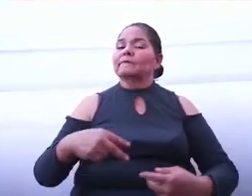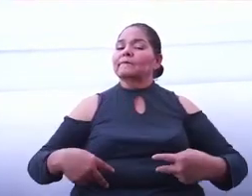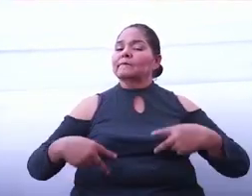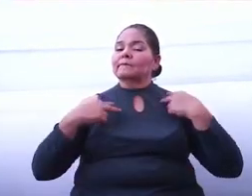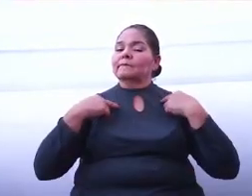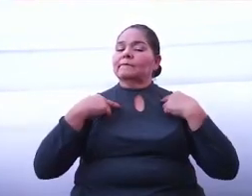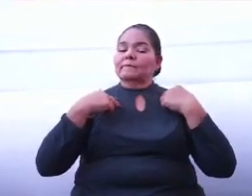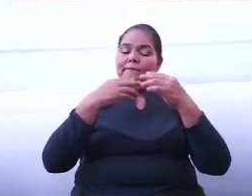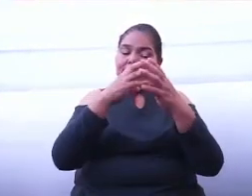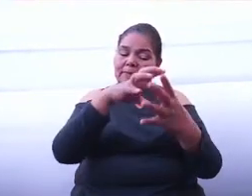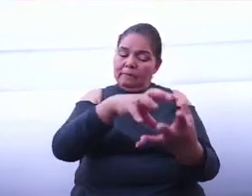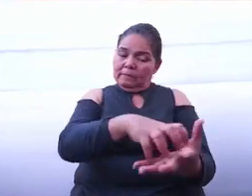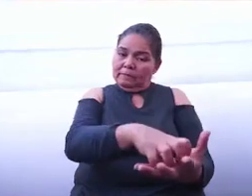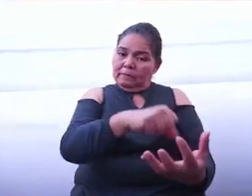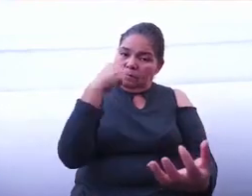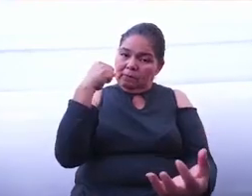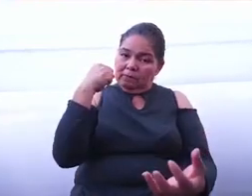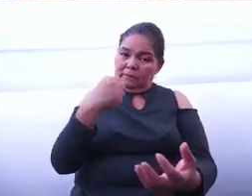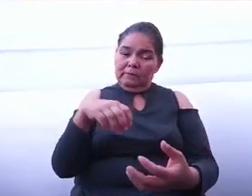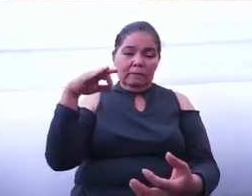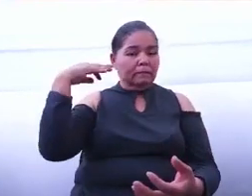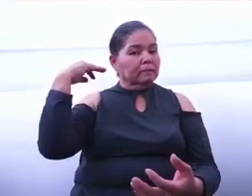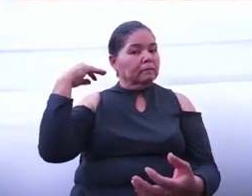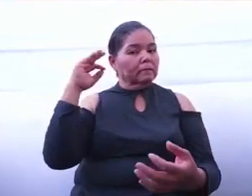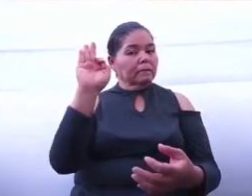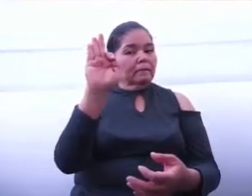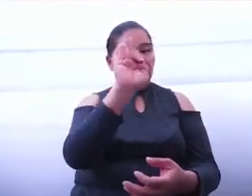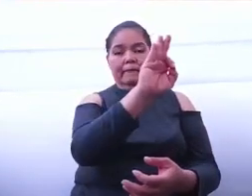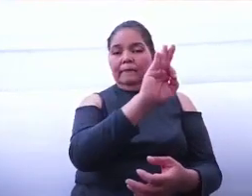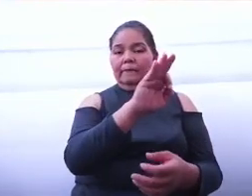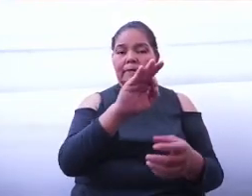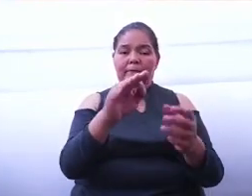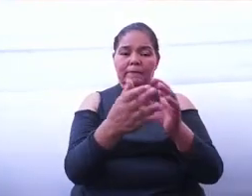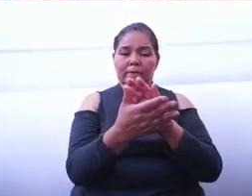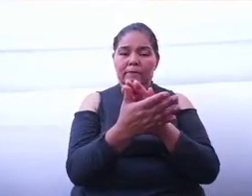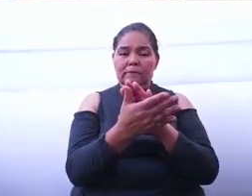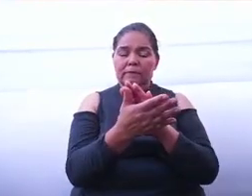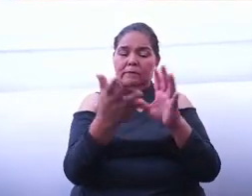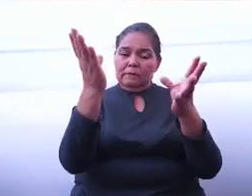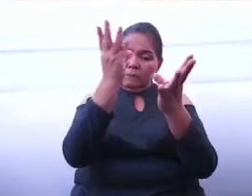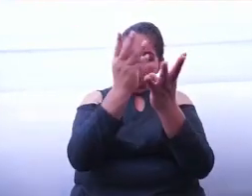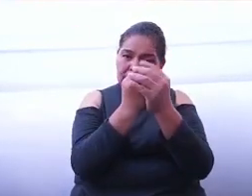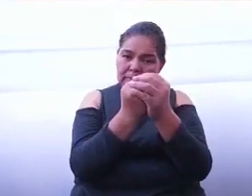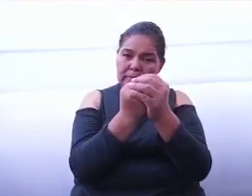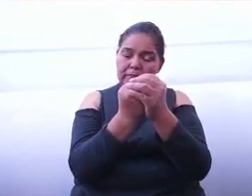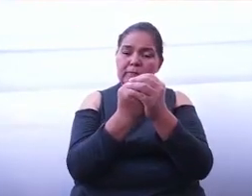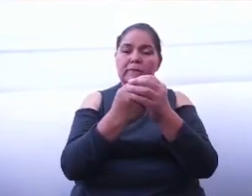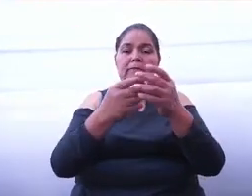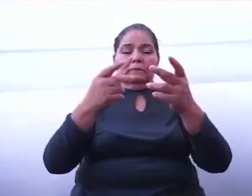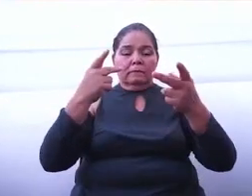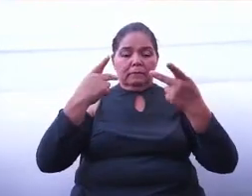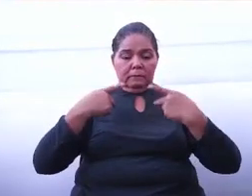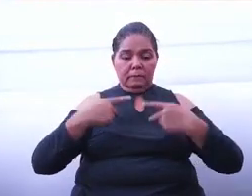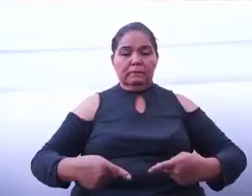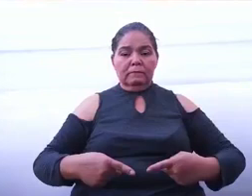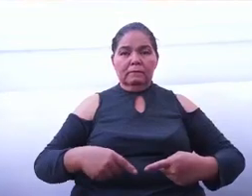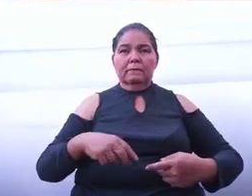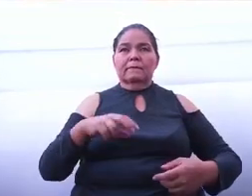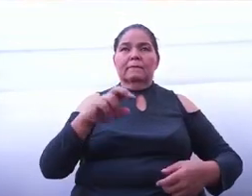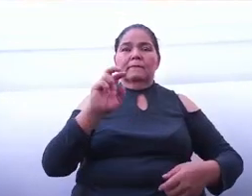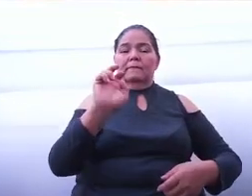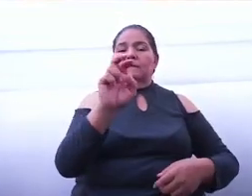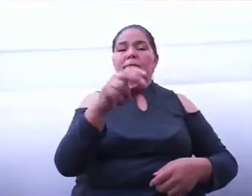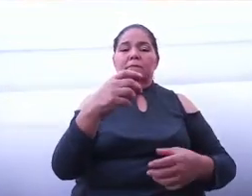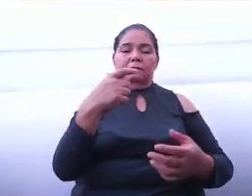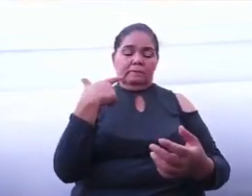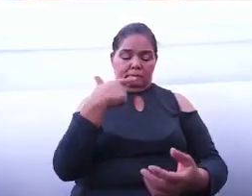raíz. Es tiempo de la inclusión social. Este es un gobierno que sabrá estar